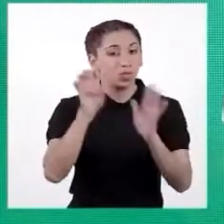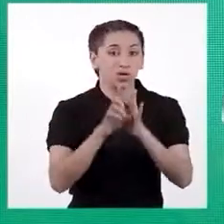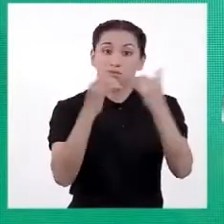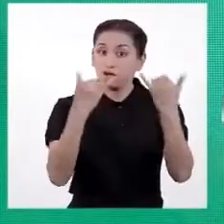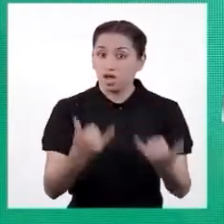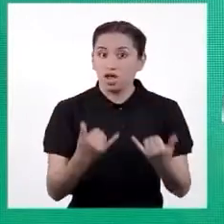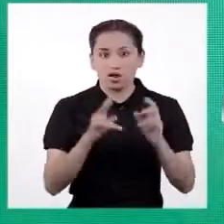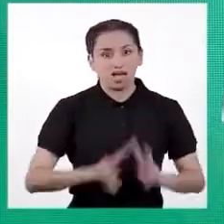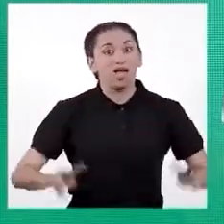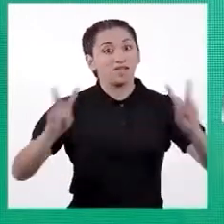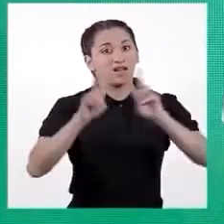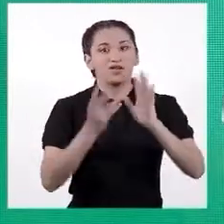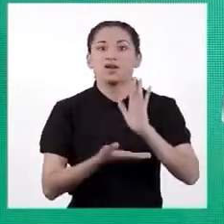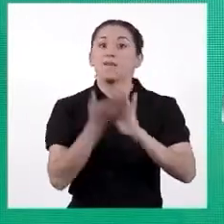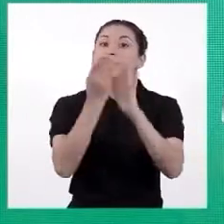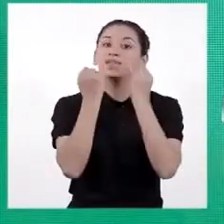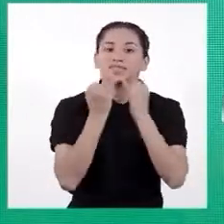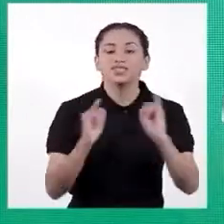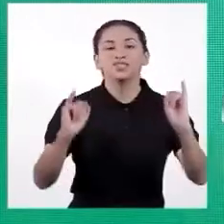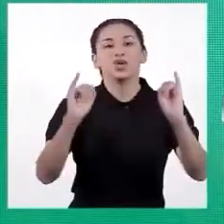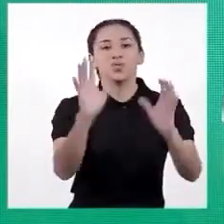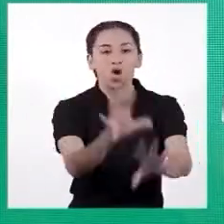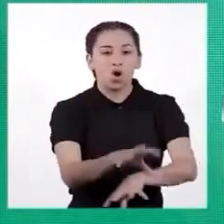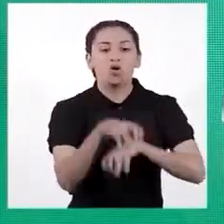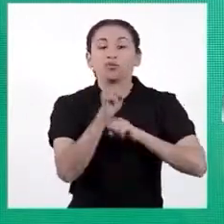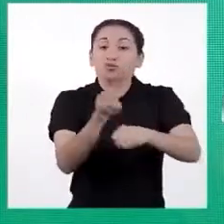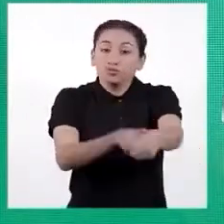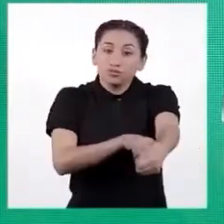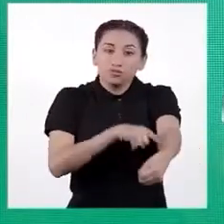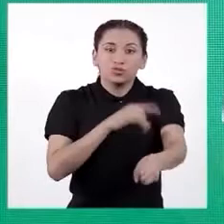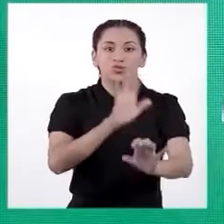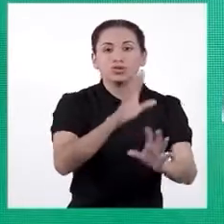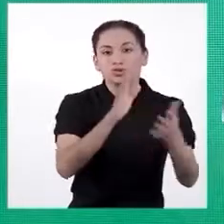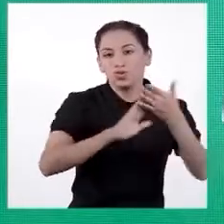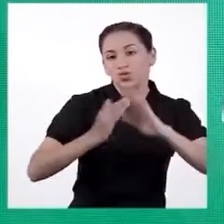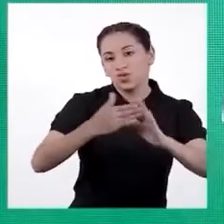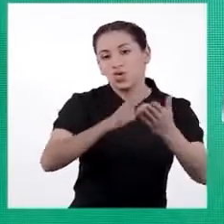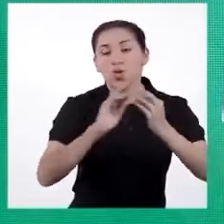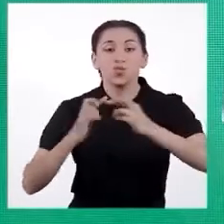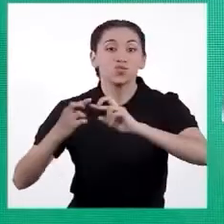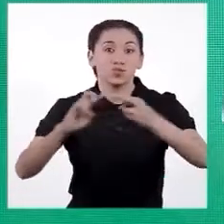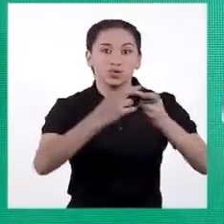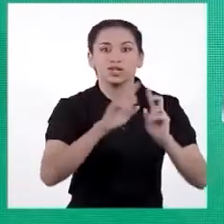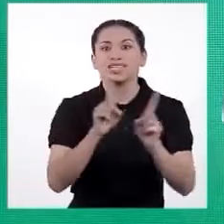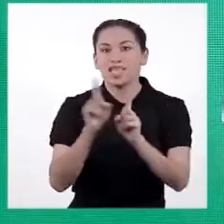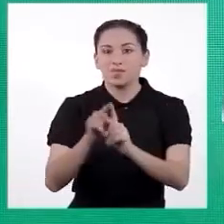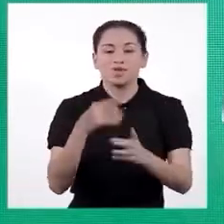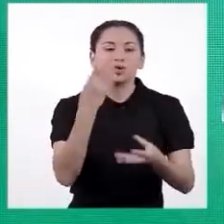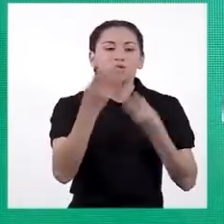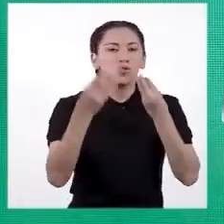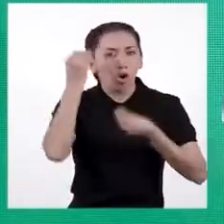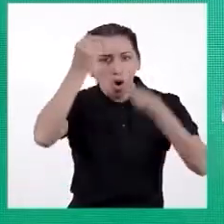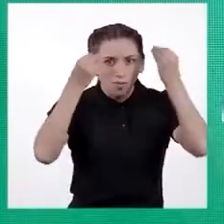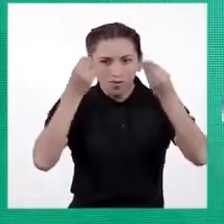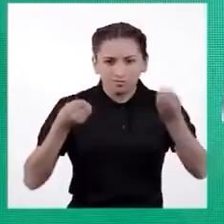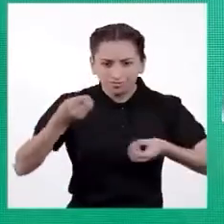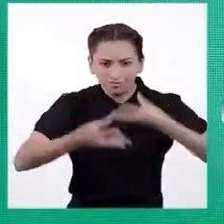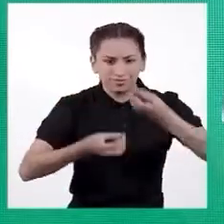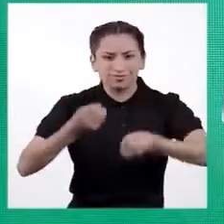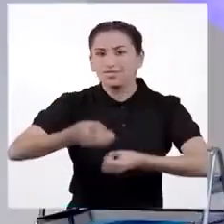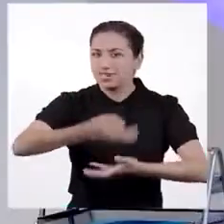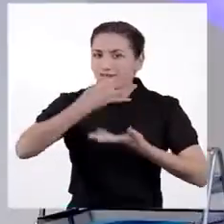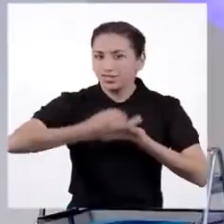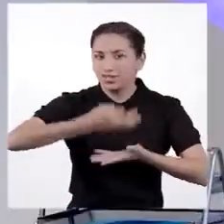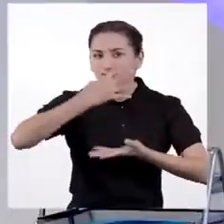ahora valoramos mucho más el idioma y costumbres de los pueblos originarios. También los aportes sobre la medicina tradicional que nos